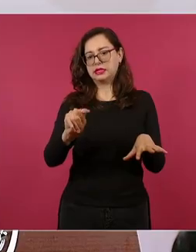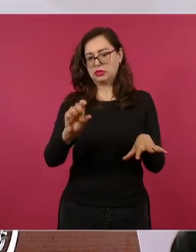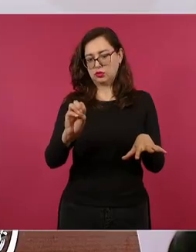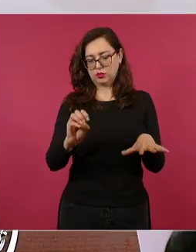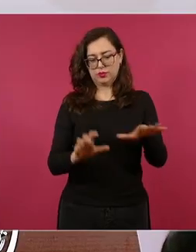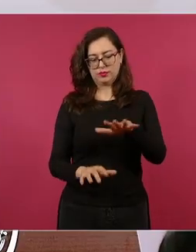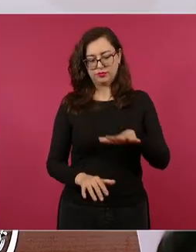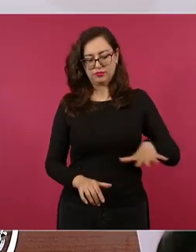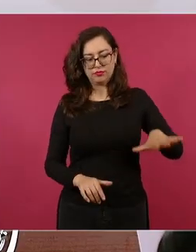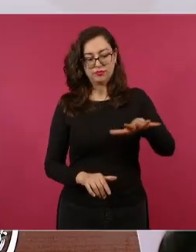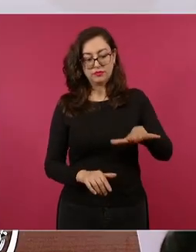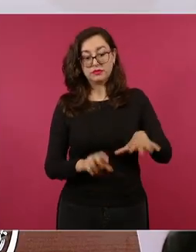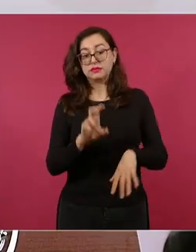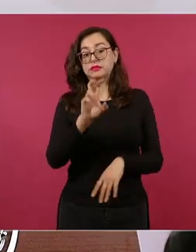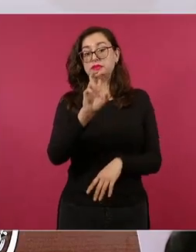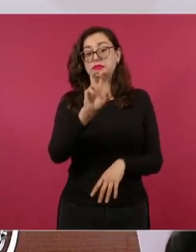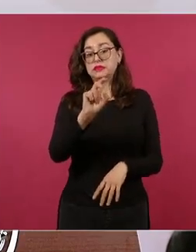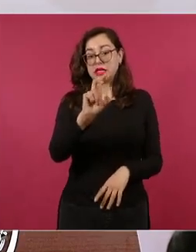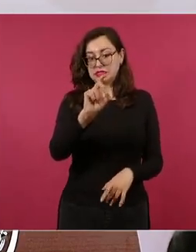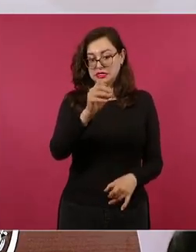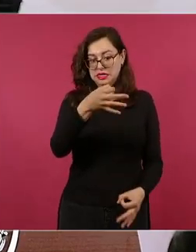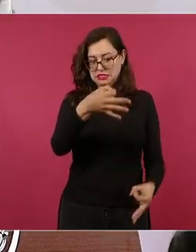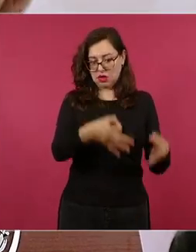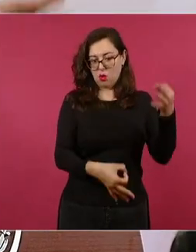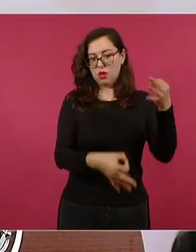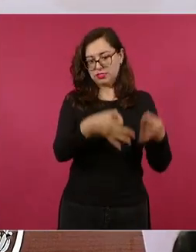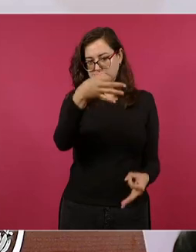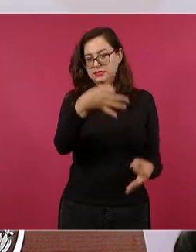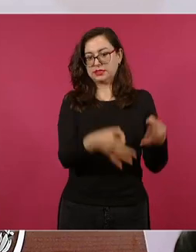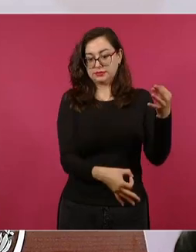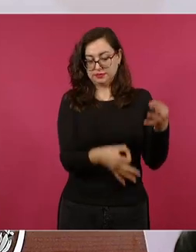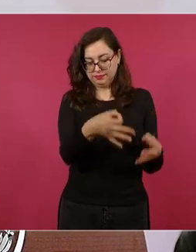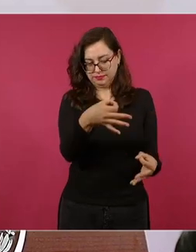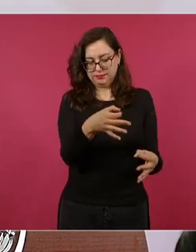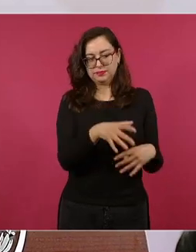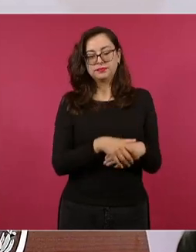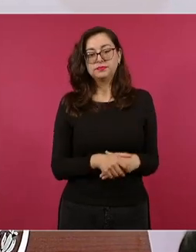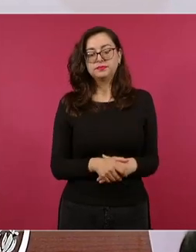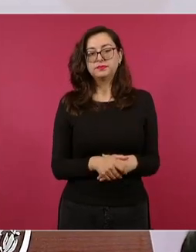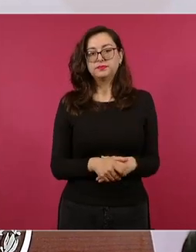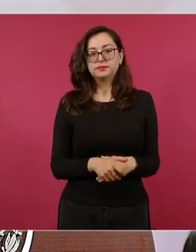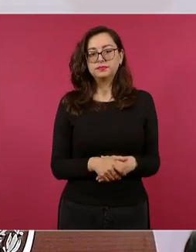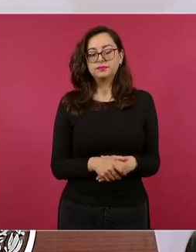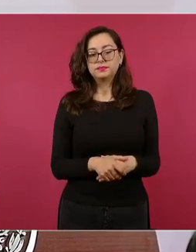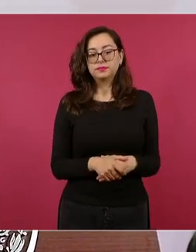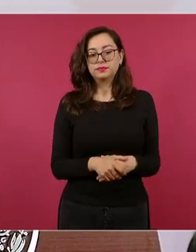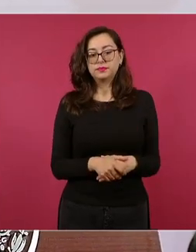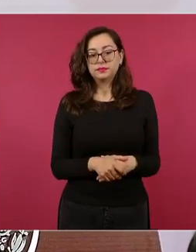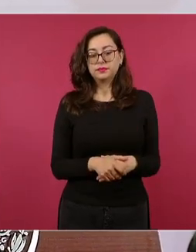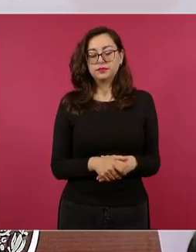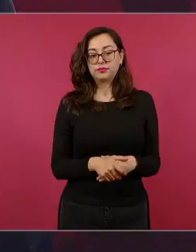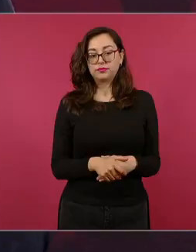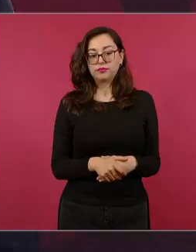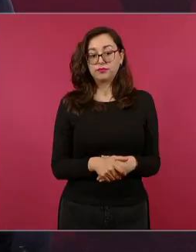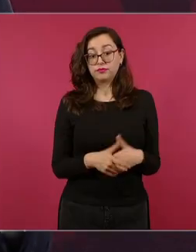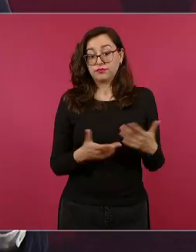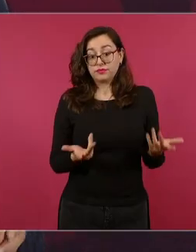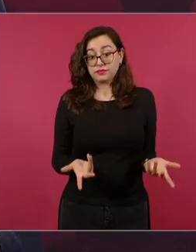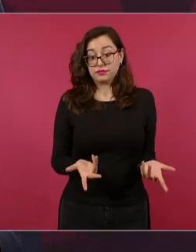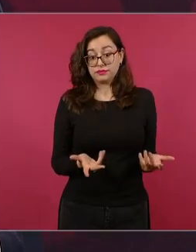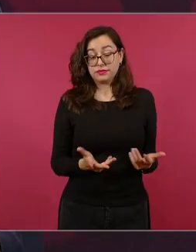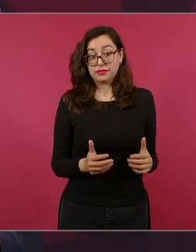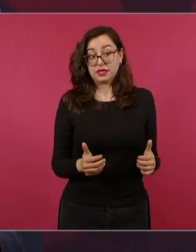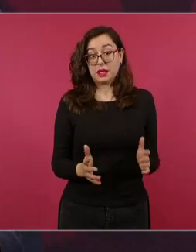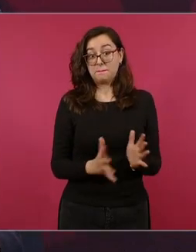jueces y si inscriben 300